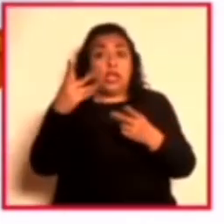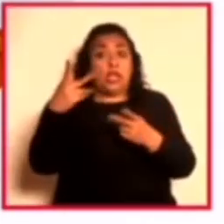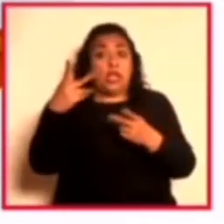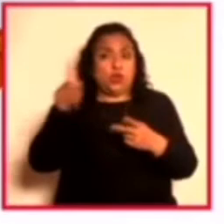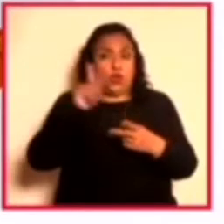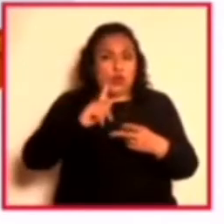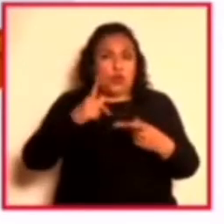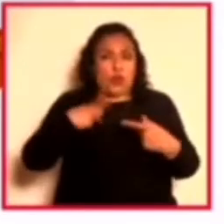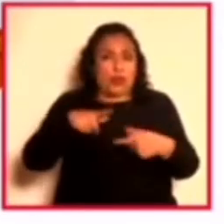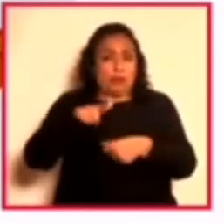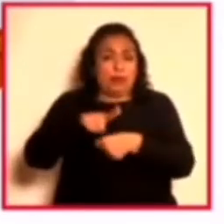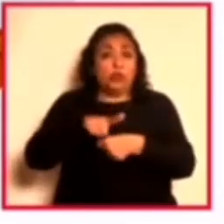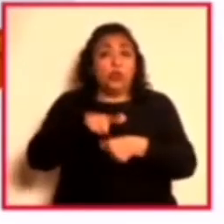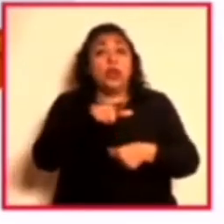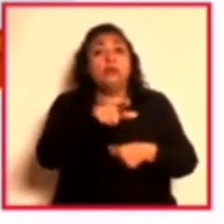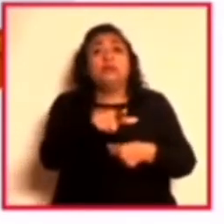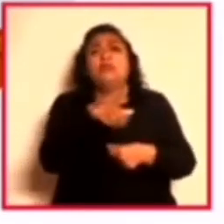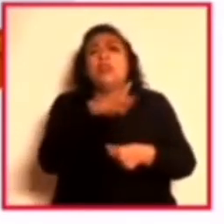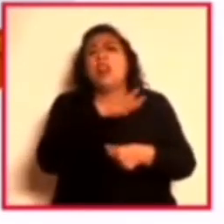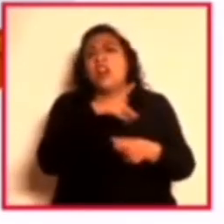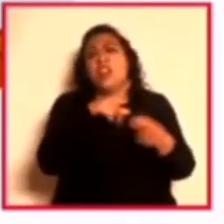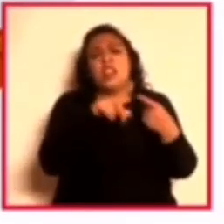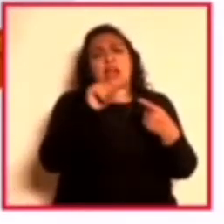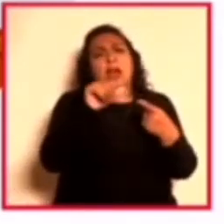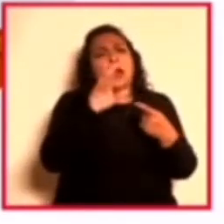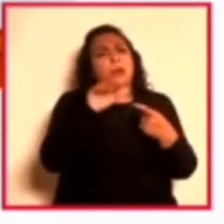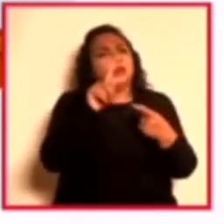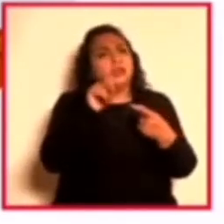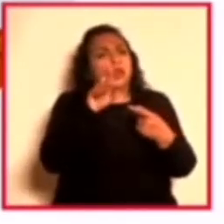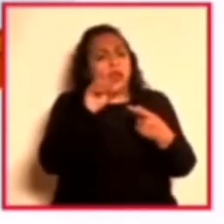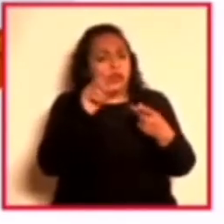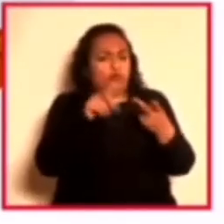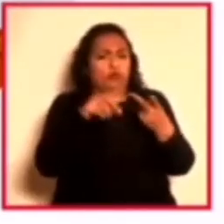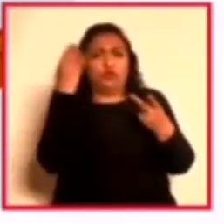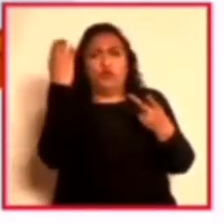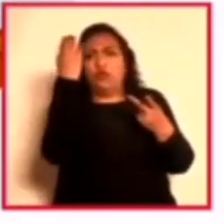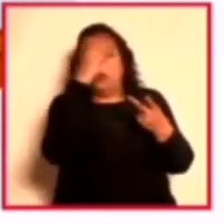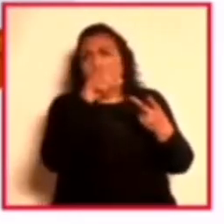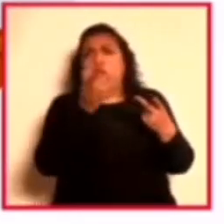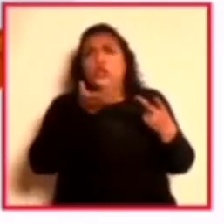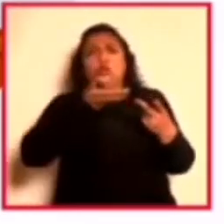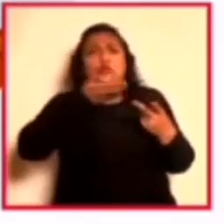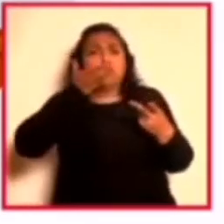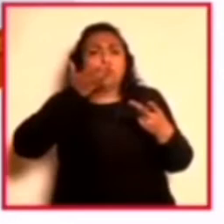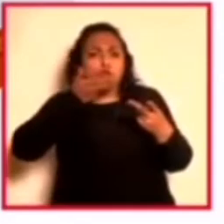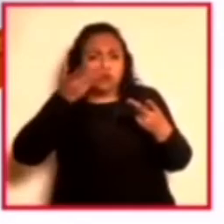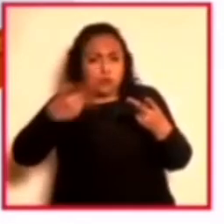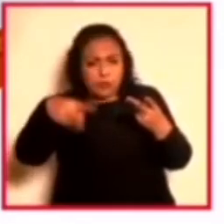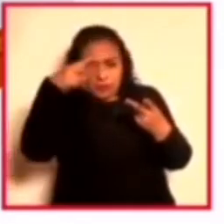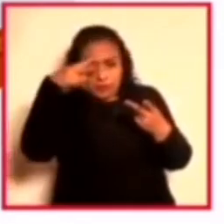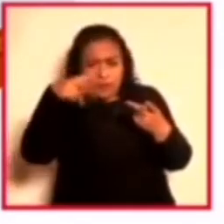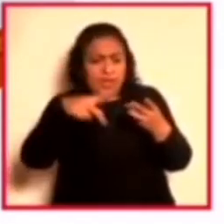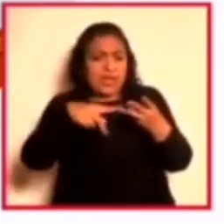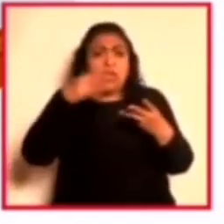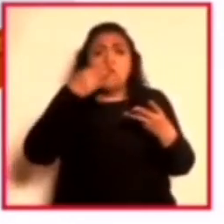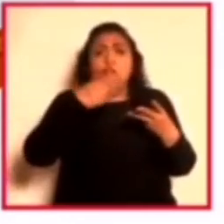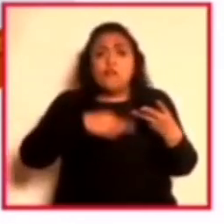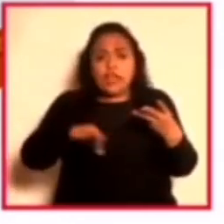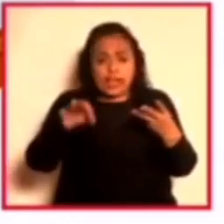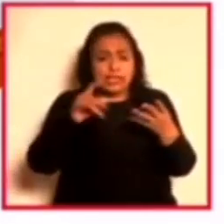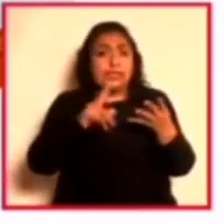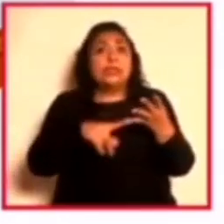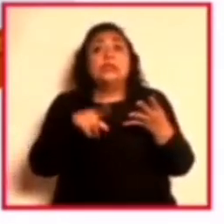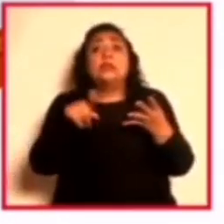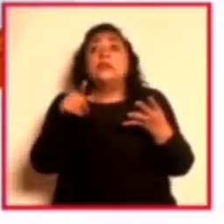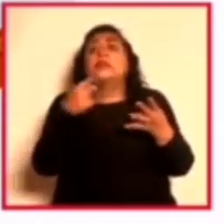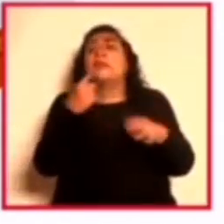Tenemos desde abstractos, tenemos fotografías de tradiciones mexicanas, fiestas, sobre todo de